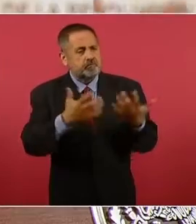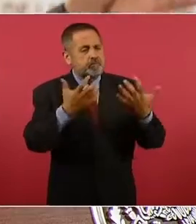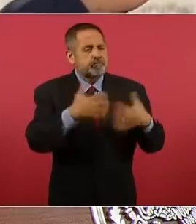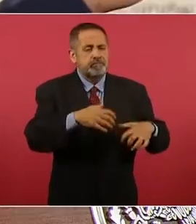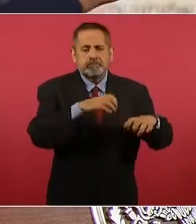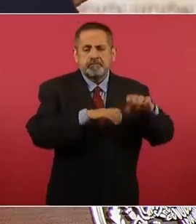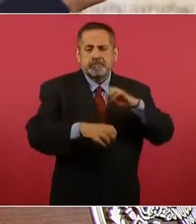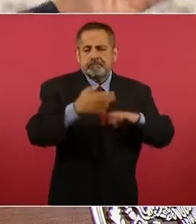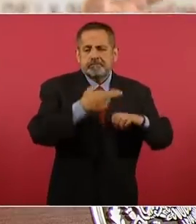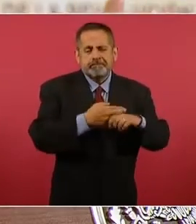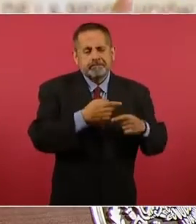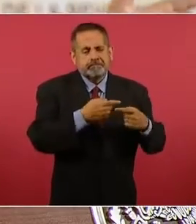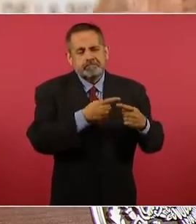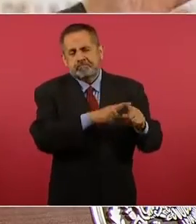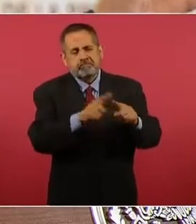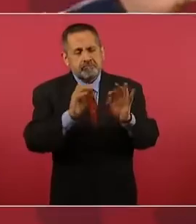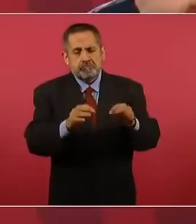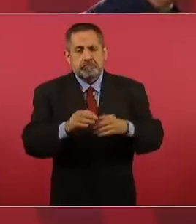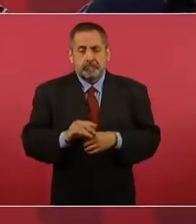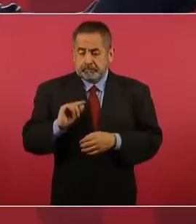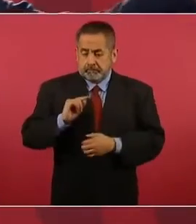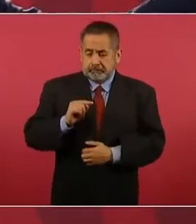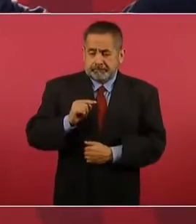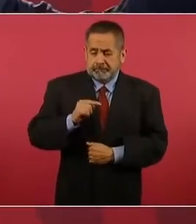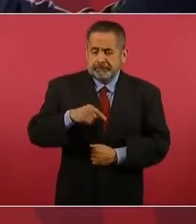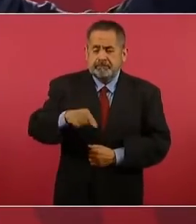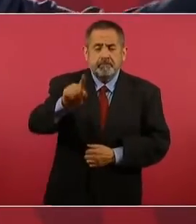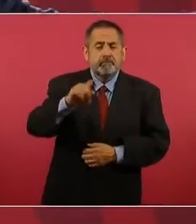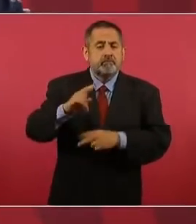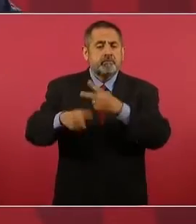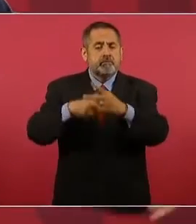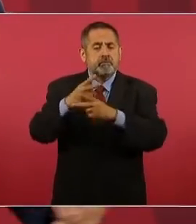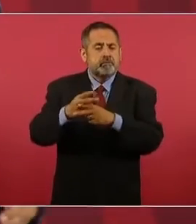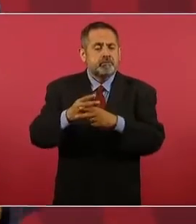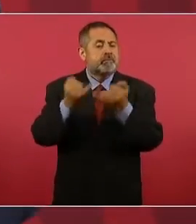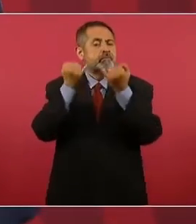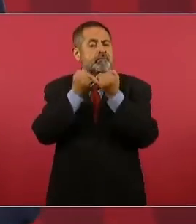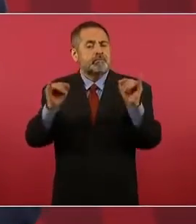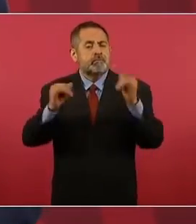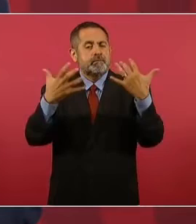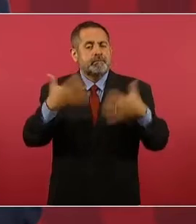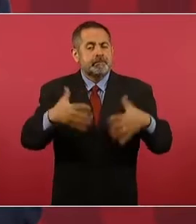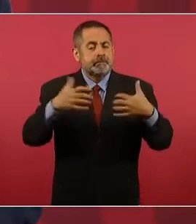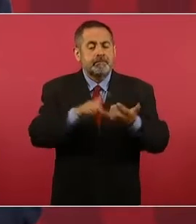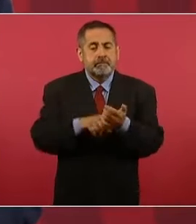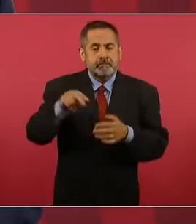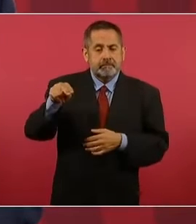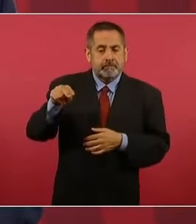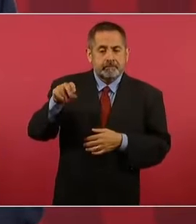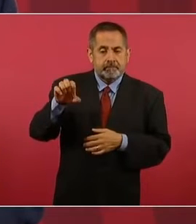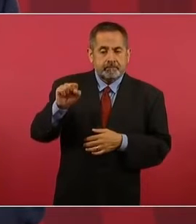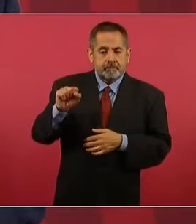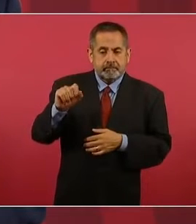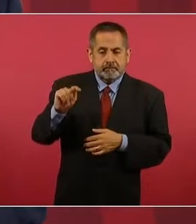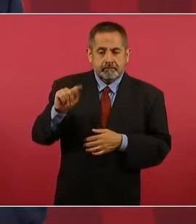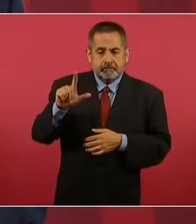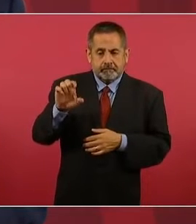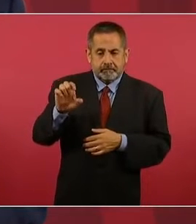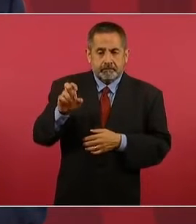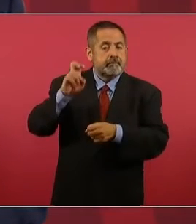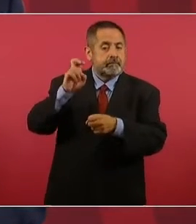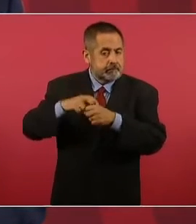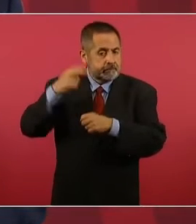empresarial. Estoy a punto de ir a inaugurar la planta de Nestlé que construyeron en Veracruz.